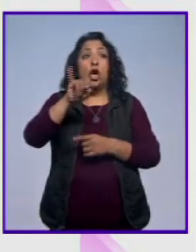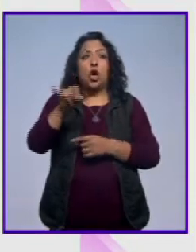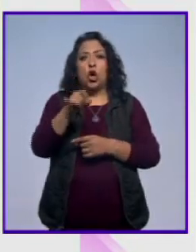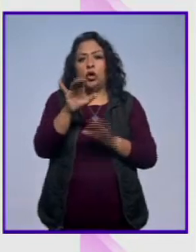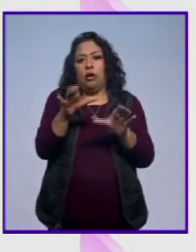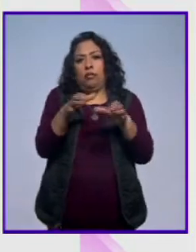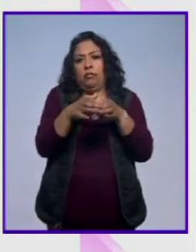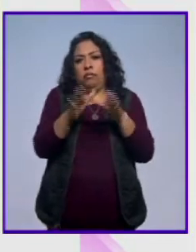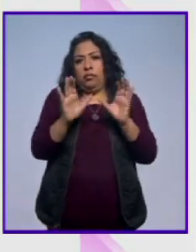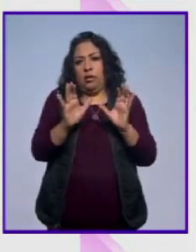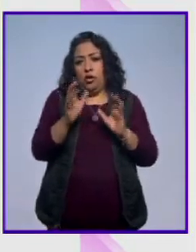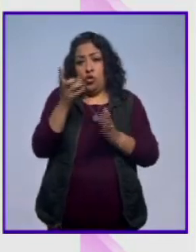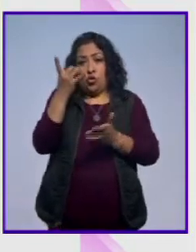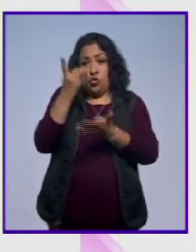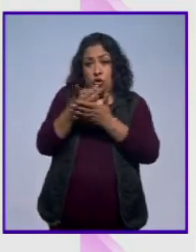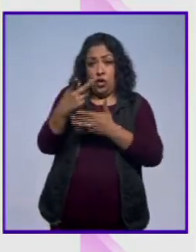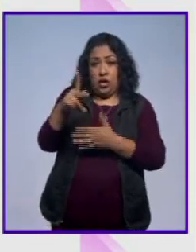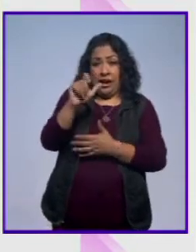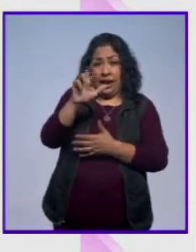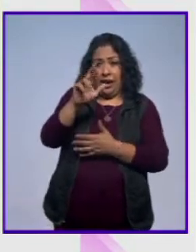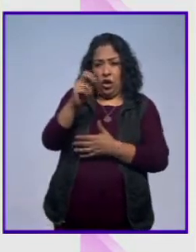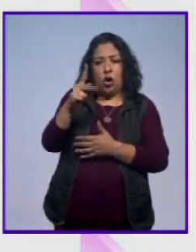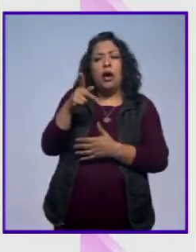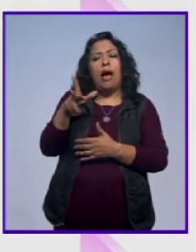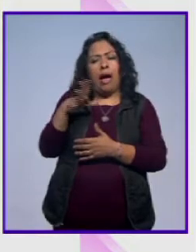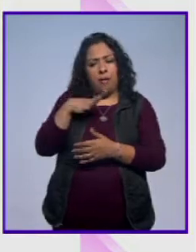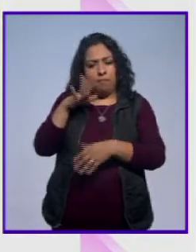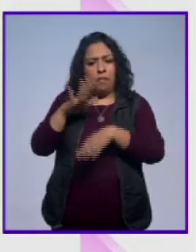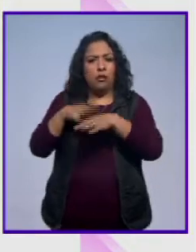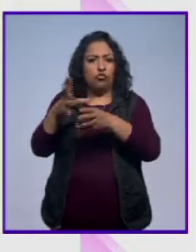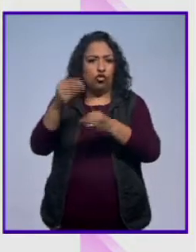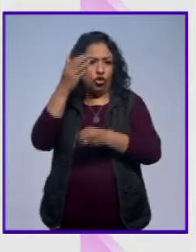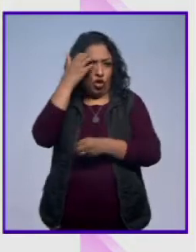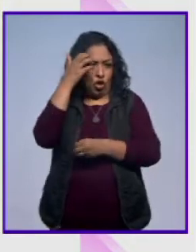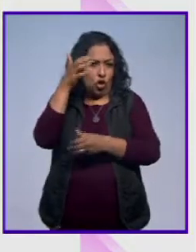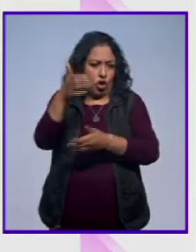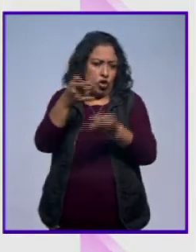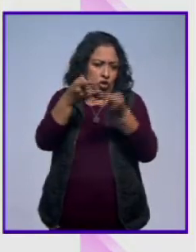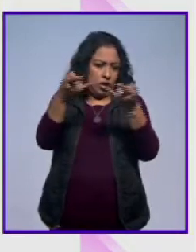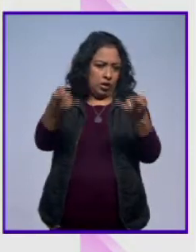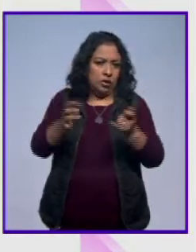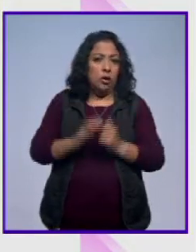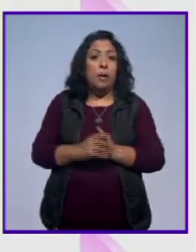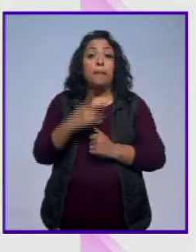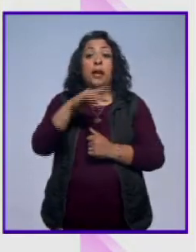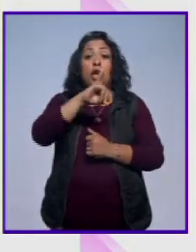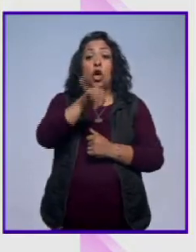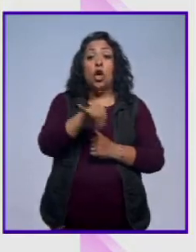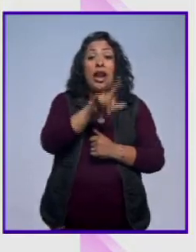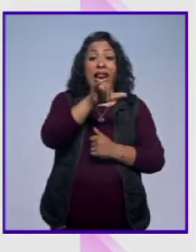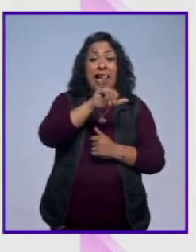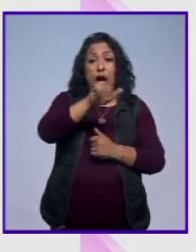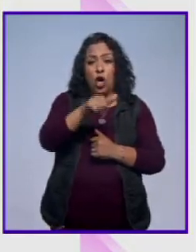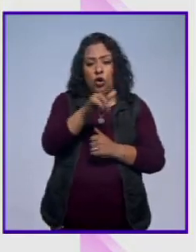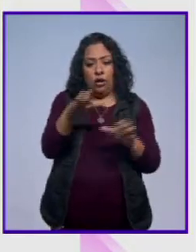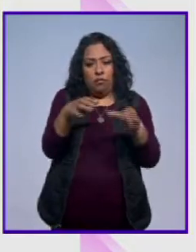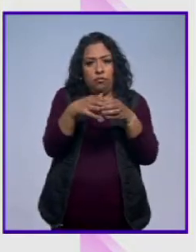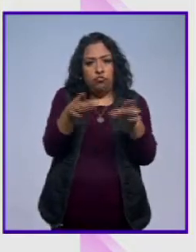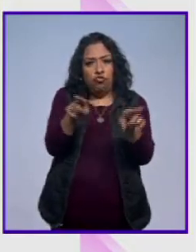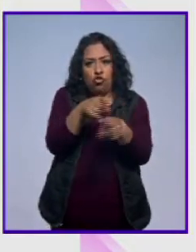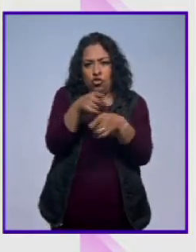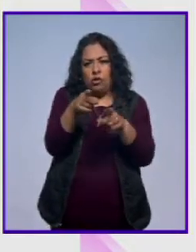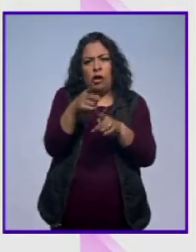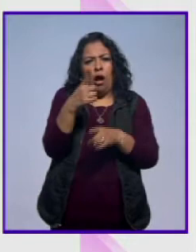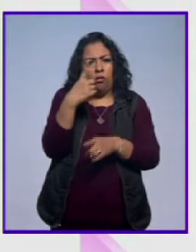género no solamente aragonés, digamos que la aragonesa es la que más renombre ha alcanzado en la historia, pero la Jota es el único género musical que es